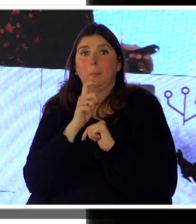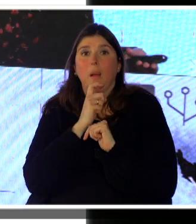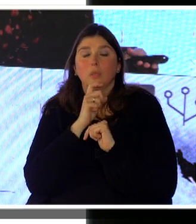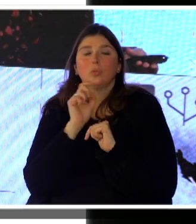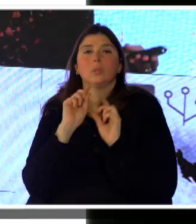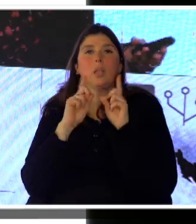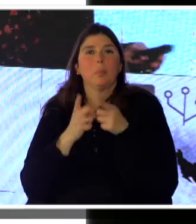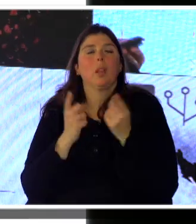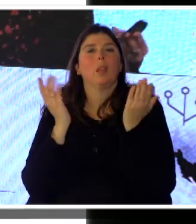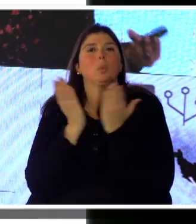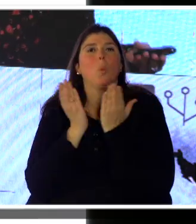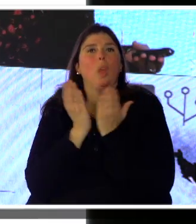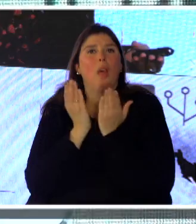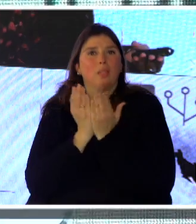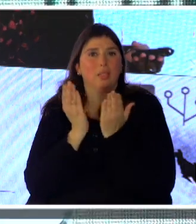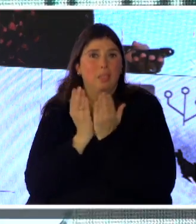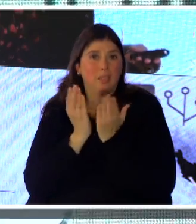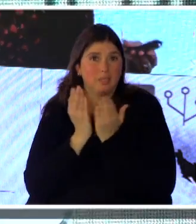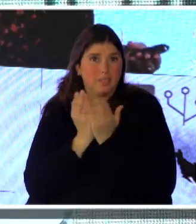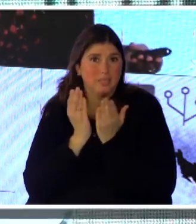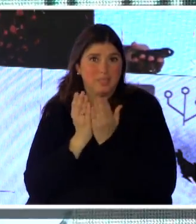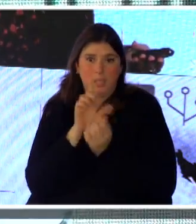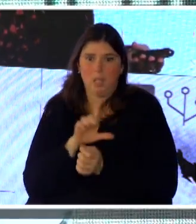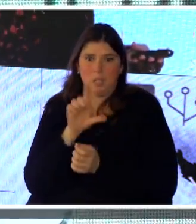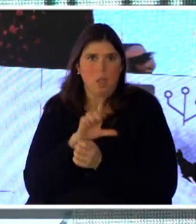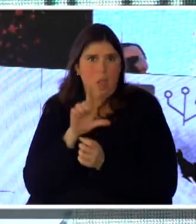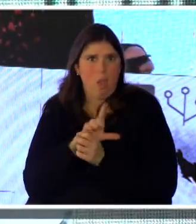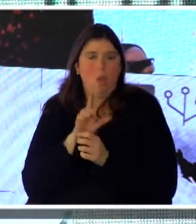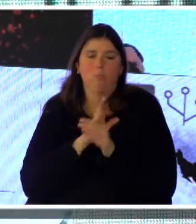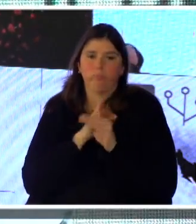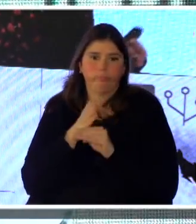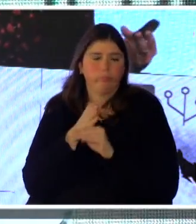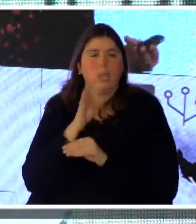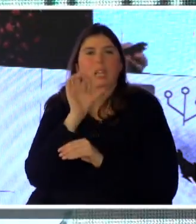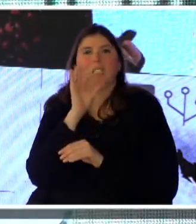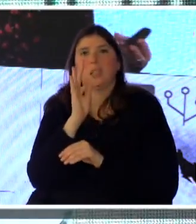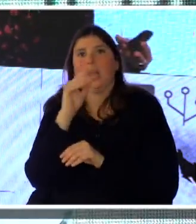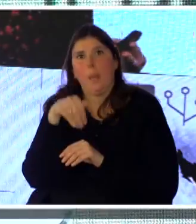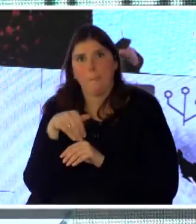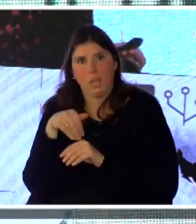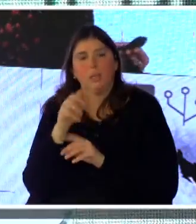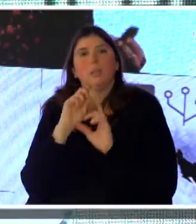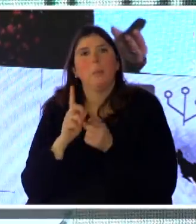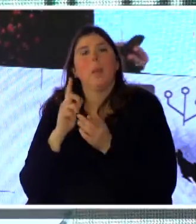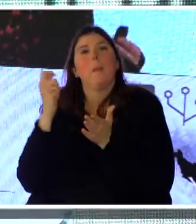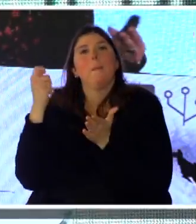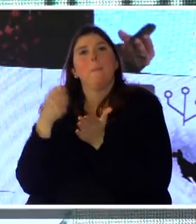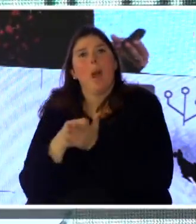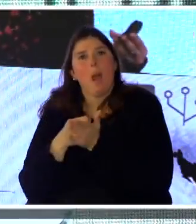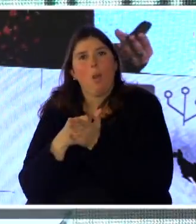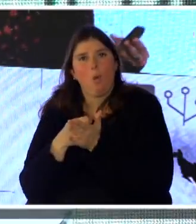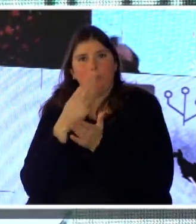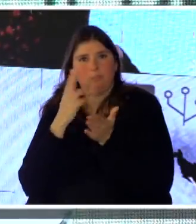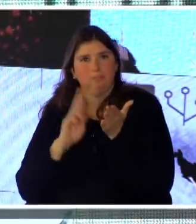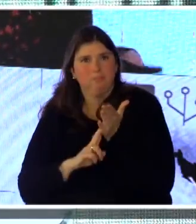estudiantes del STM habilitando sus tarjetas y consultando el sitio y también un pago de contribución y eso hizo aumentar,